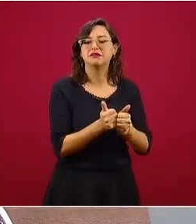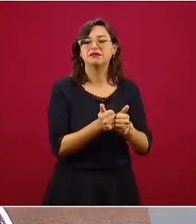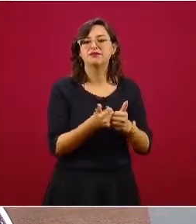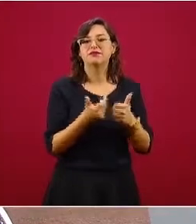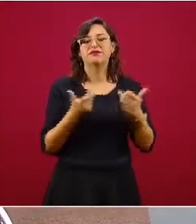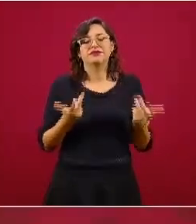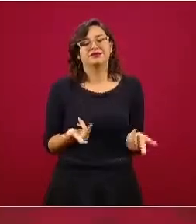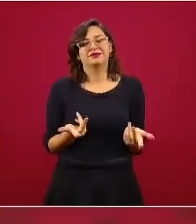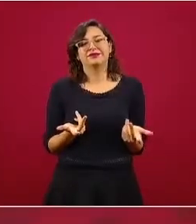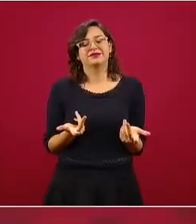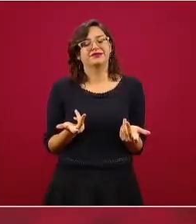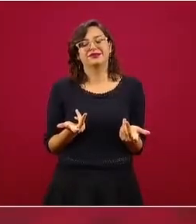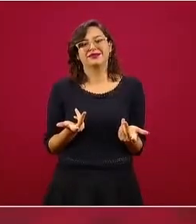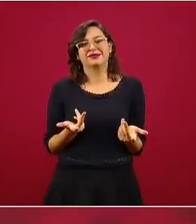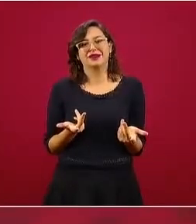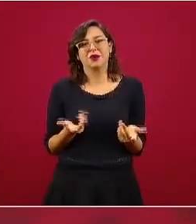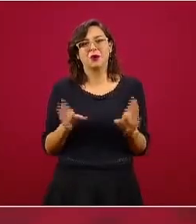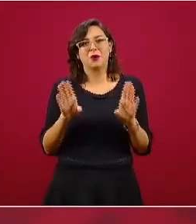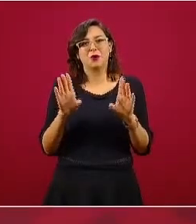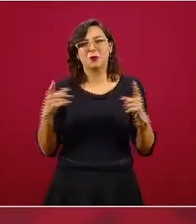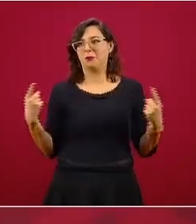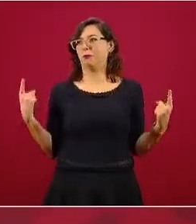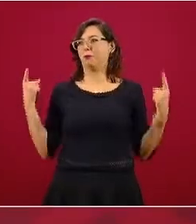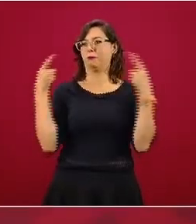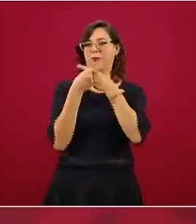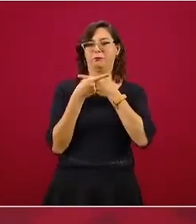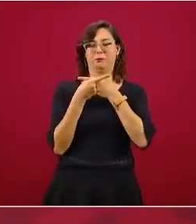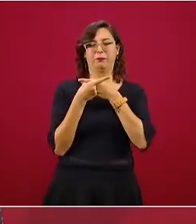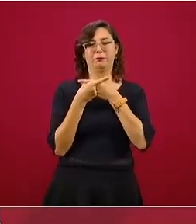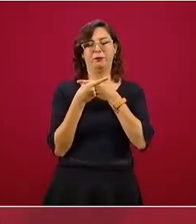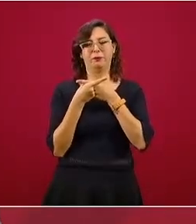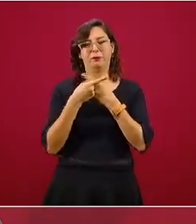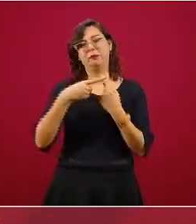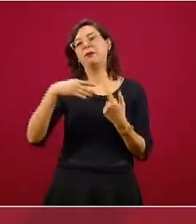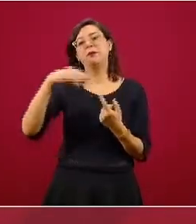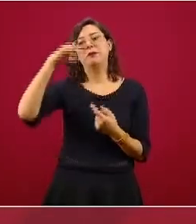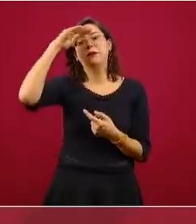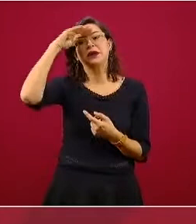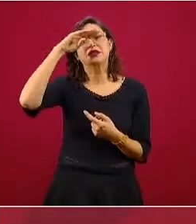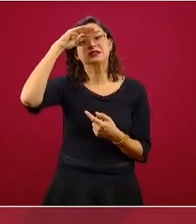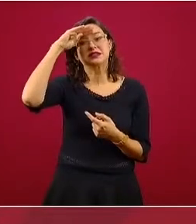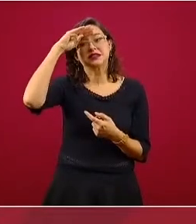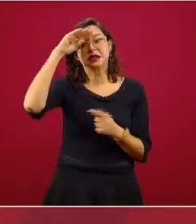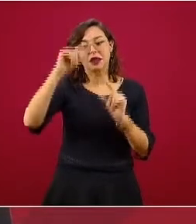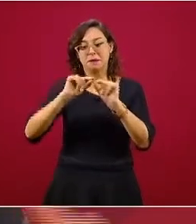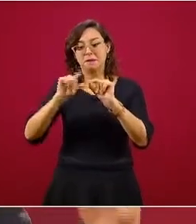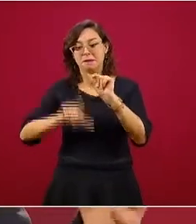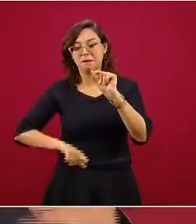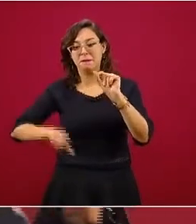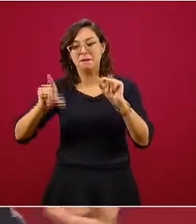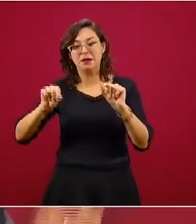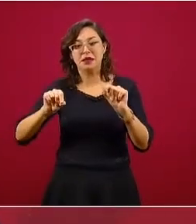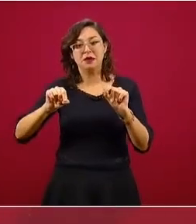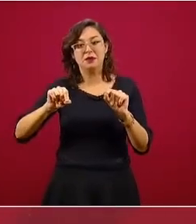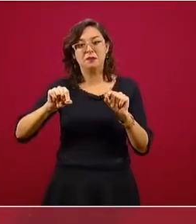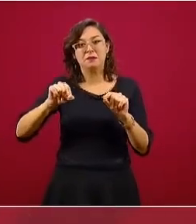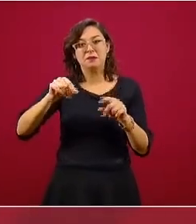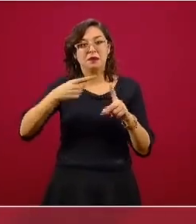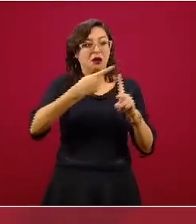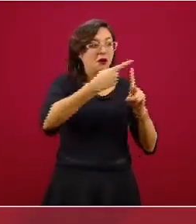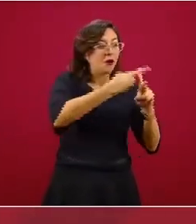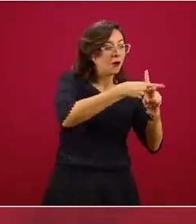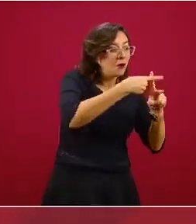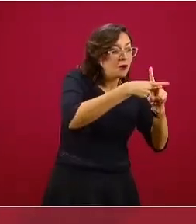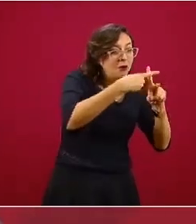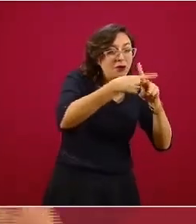sería completamente contradictorio que supongamos, México no lo supone así, que estamos contando a